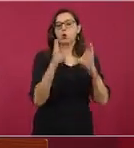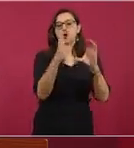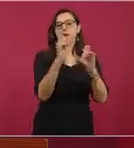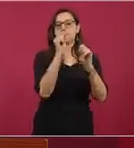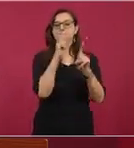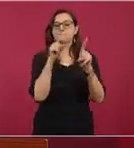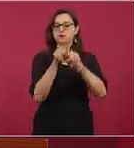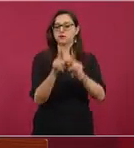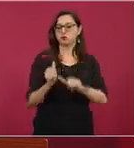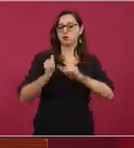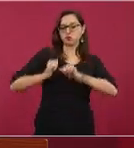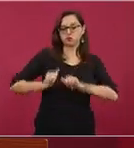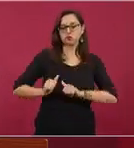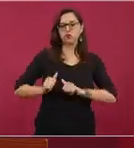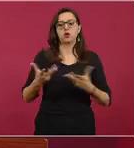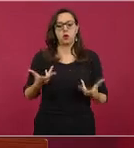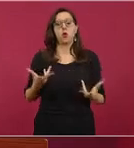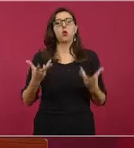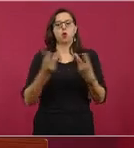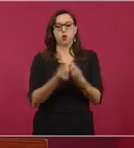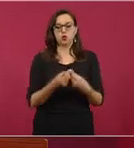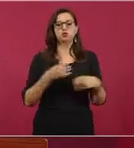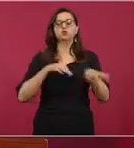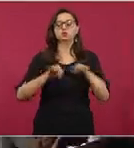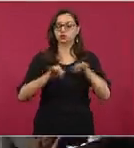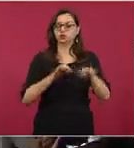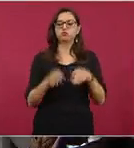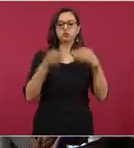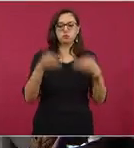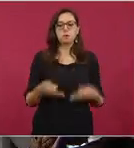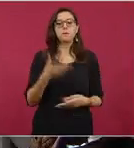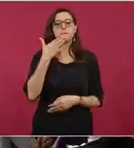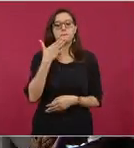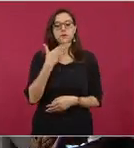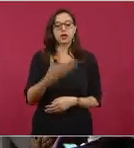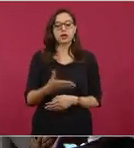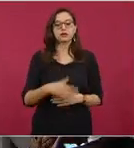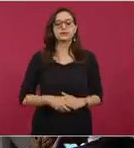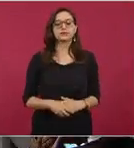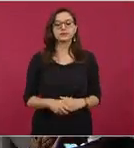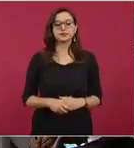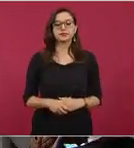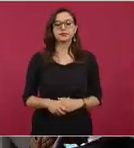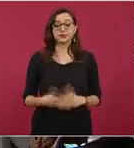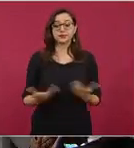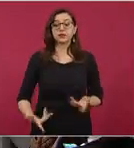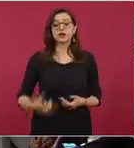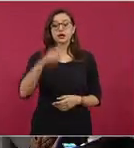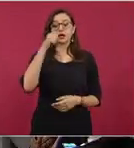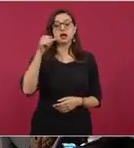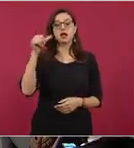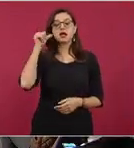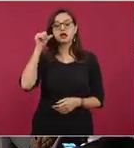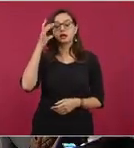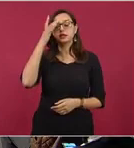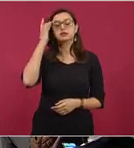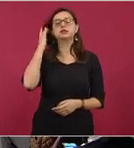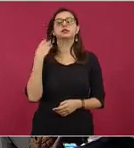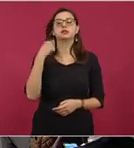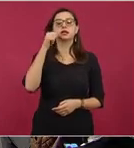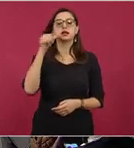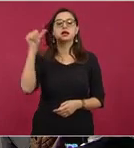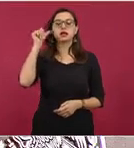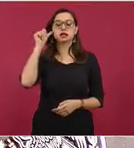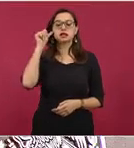como responsable el combatir este incendio. Hasta el día de ayer se determinaron 95